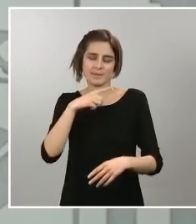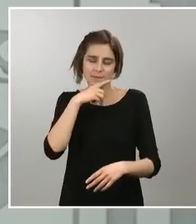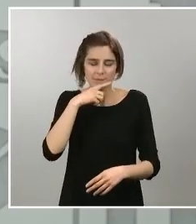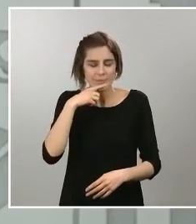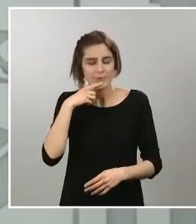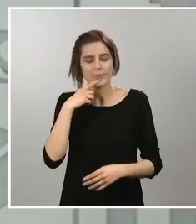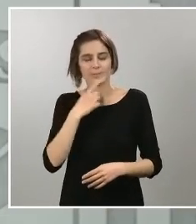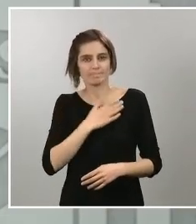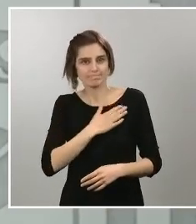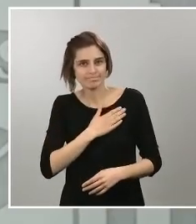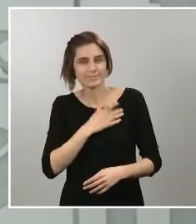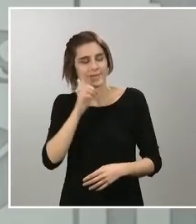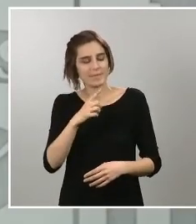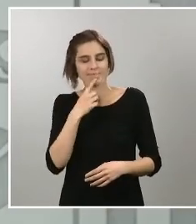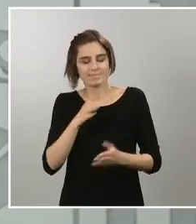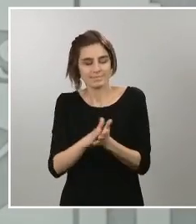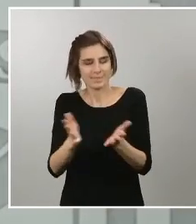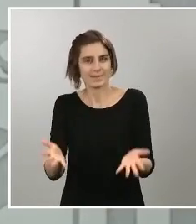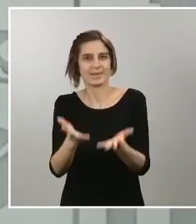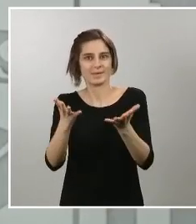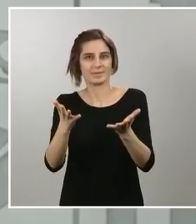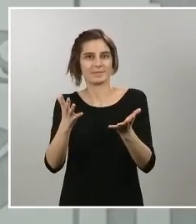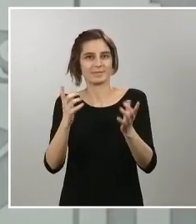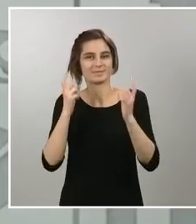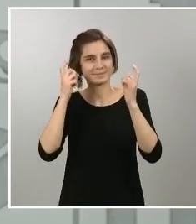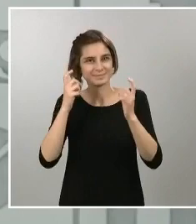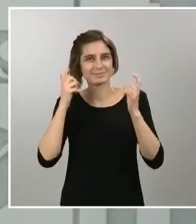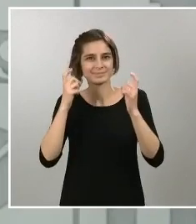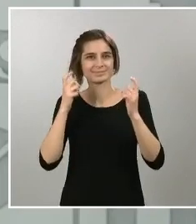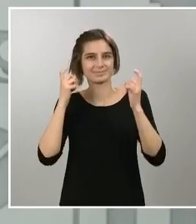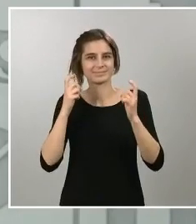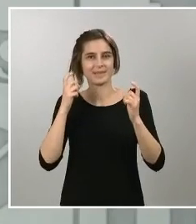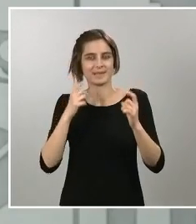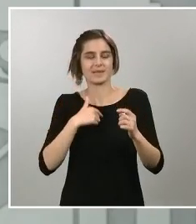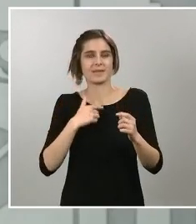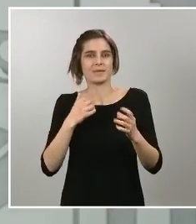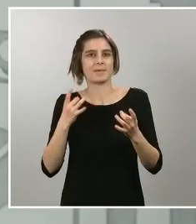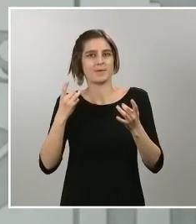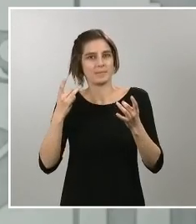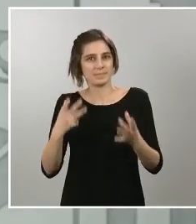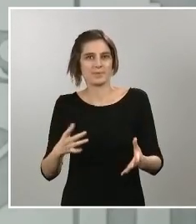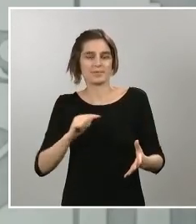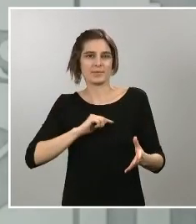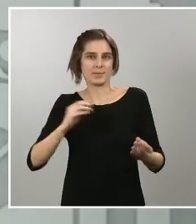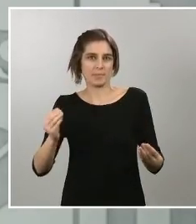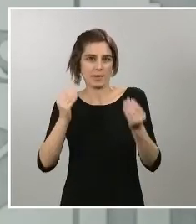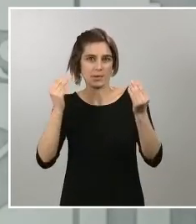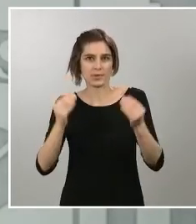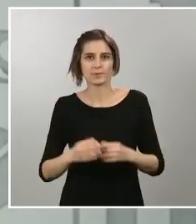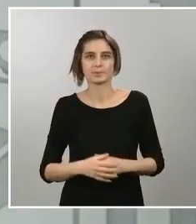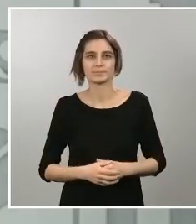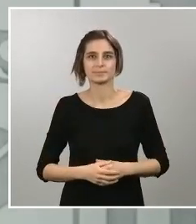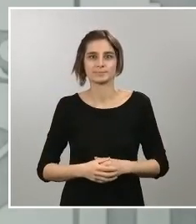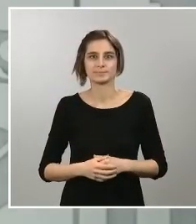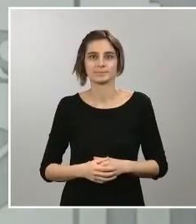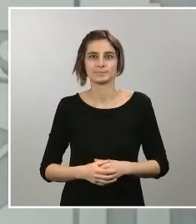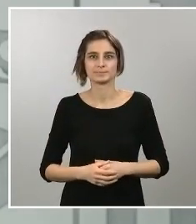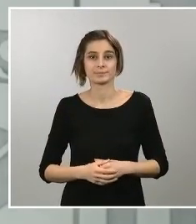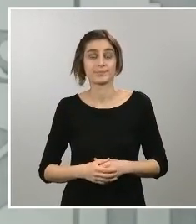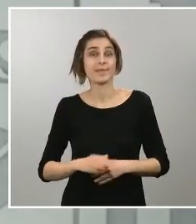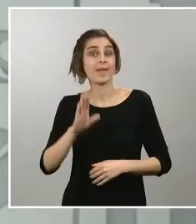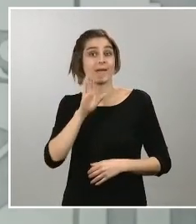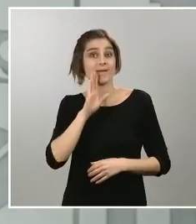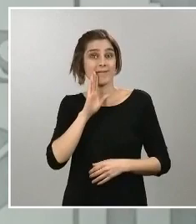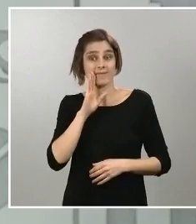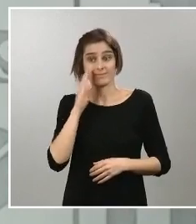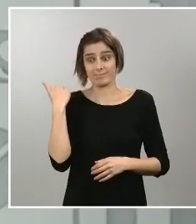que esa recuperación del ánimo sea lo más pronta posible. Acaban ustedes de escuchar al Comité Técnico, a su portavoz